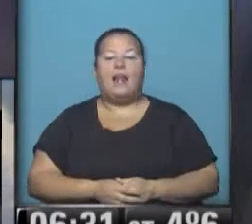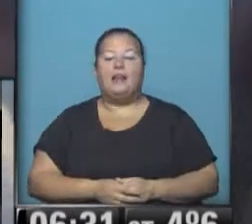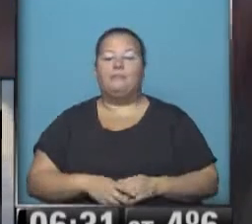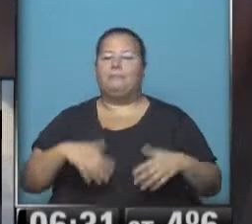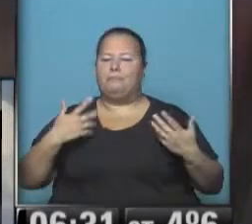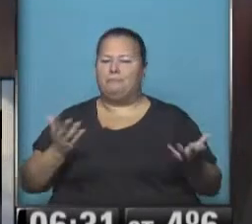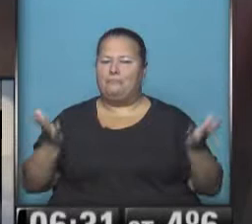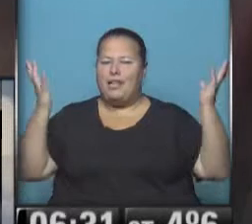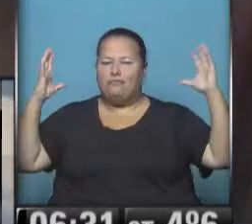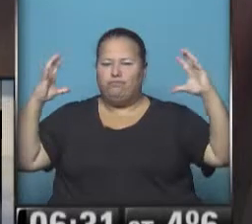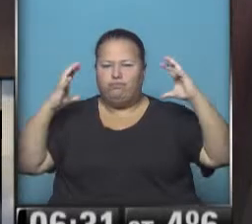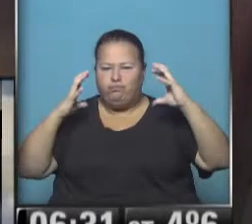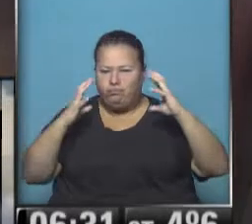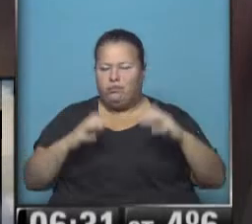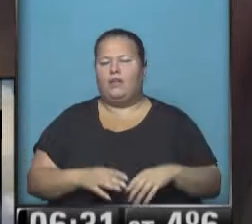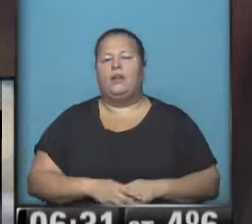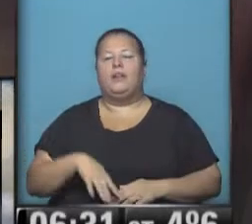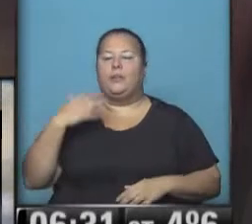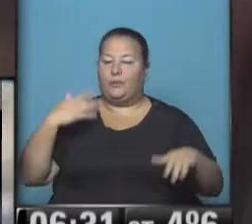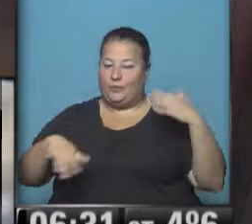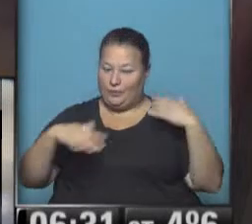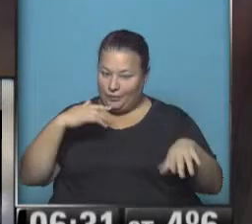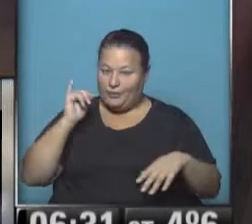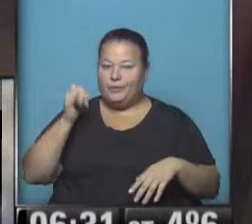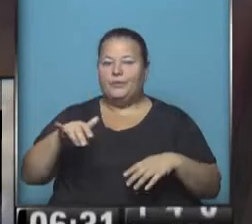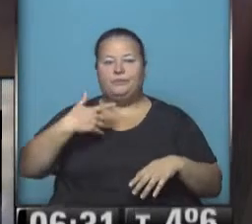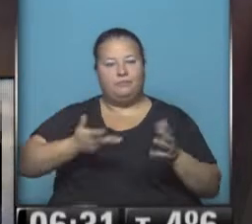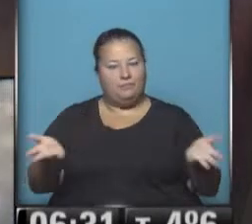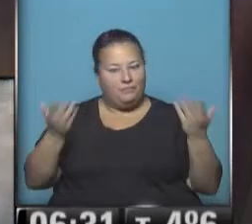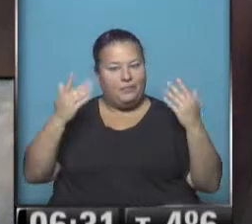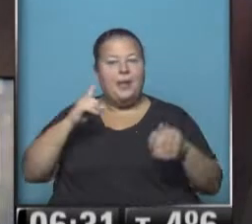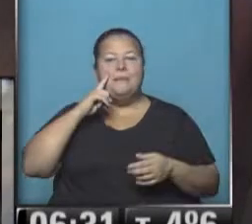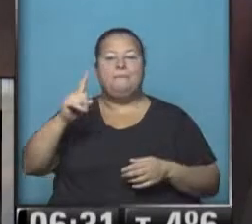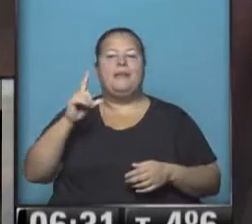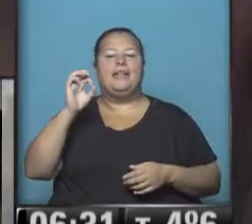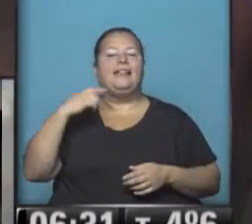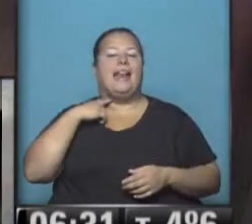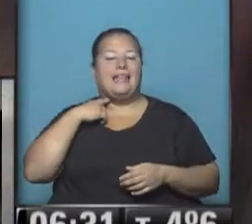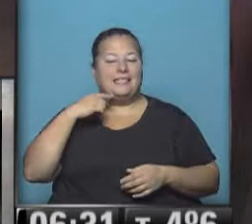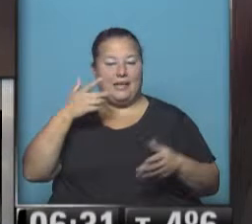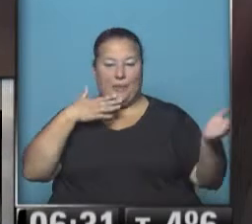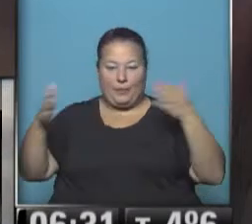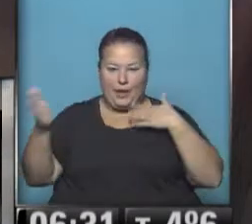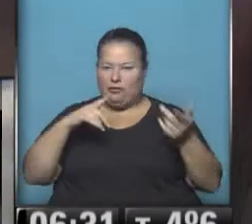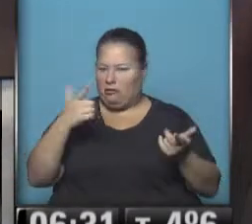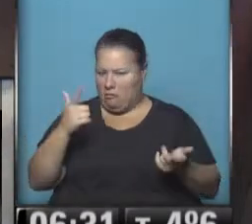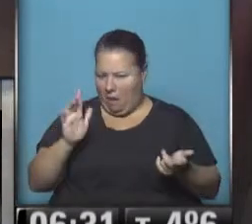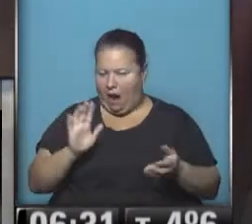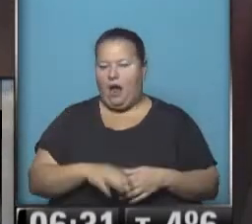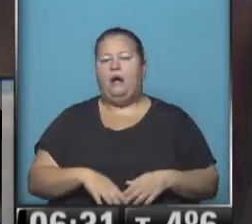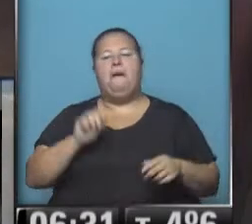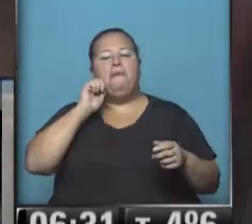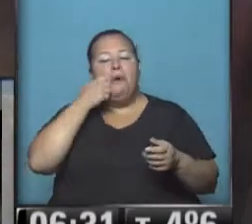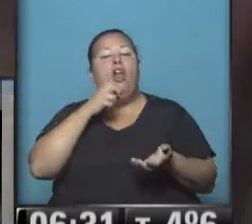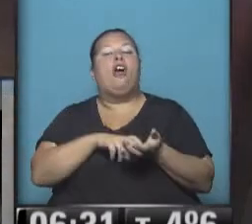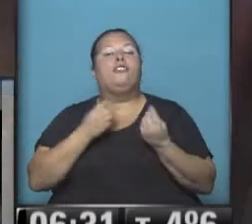alta la presión atmosférica. Upa, sí, bien para arriba. Mil tres hectopascales, no hay viento. Buena